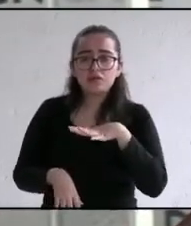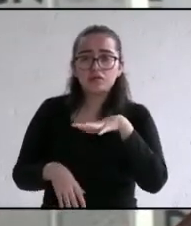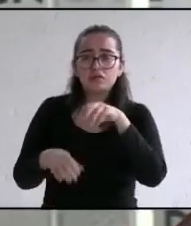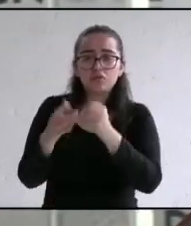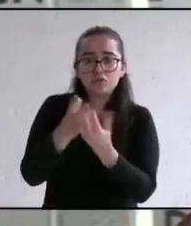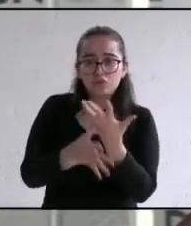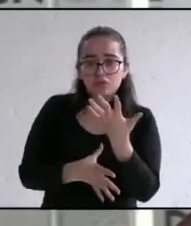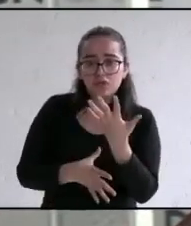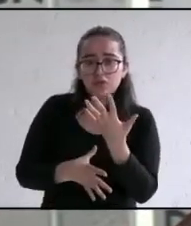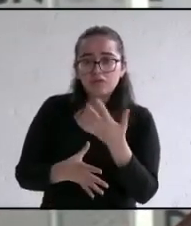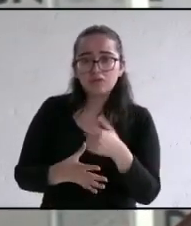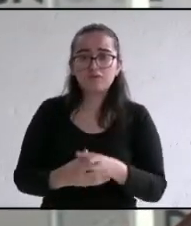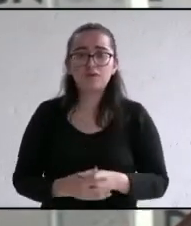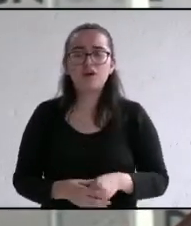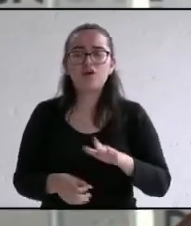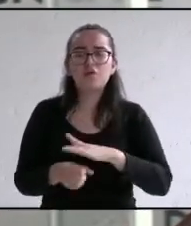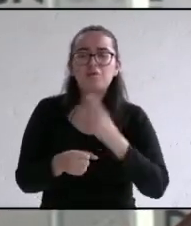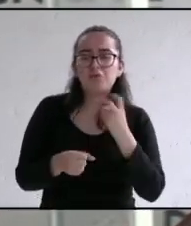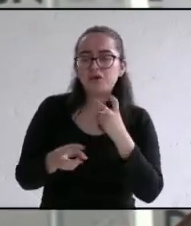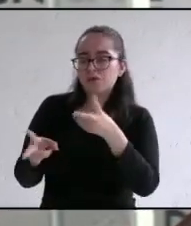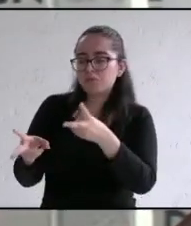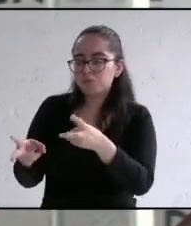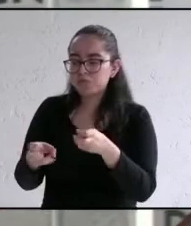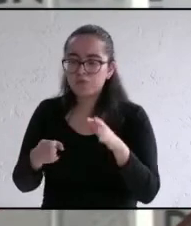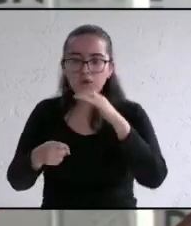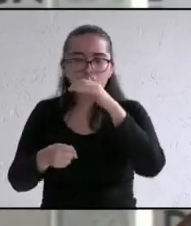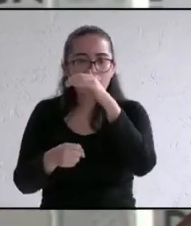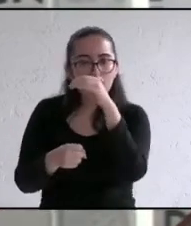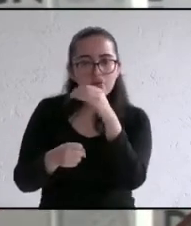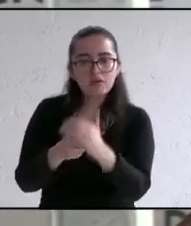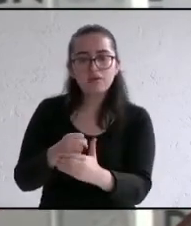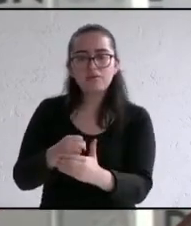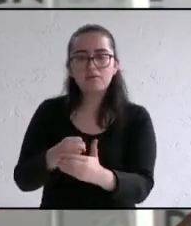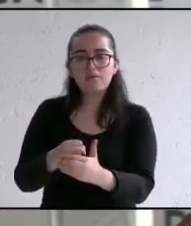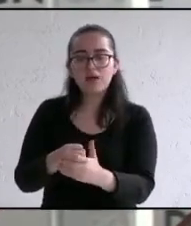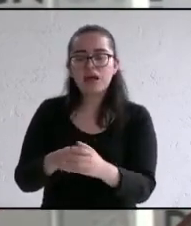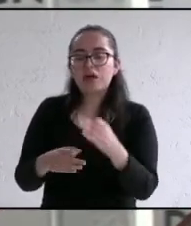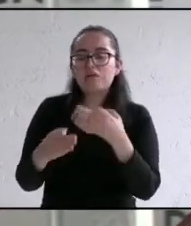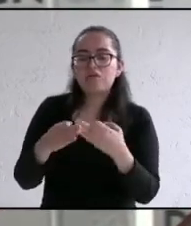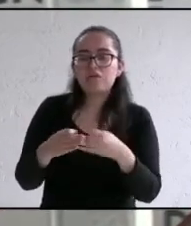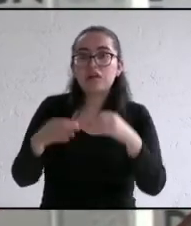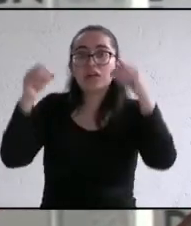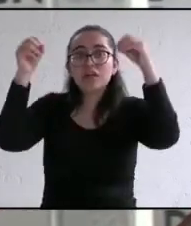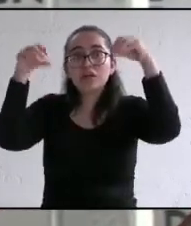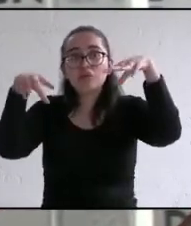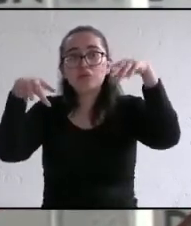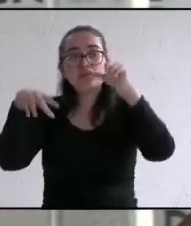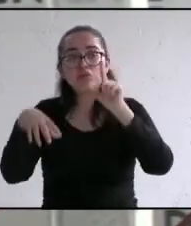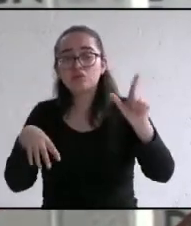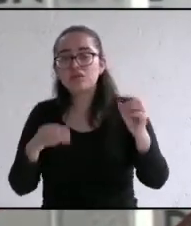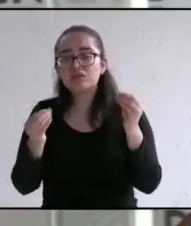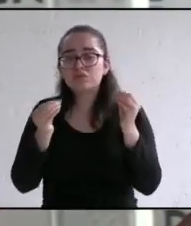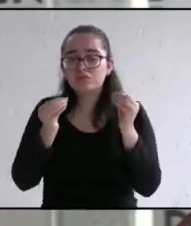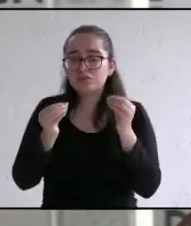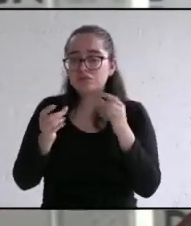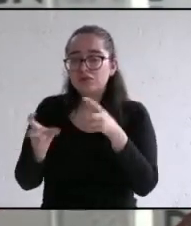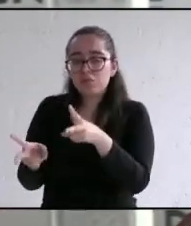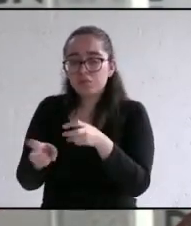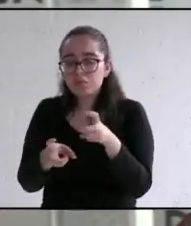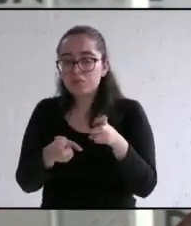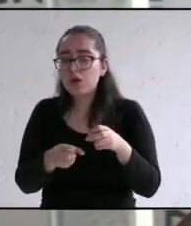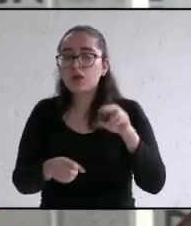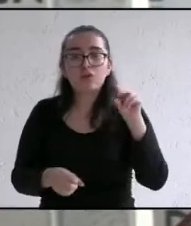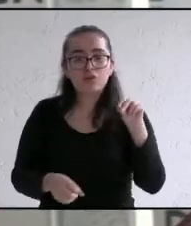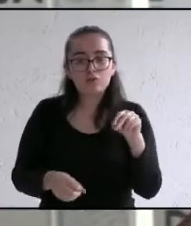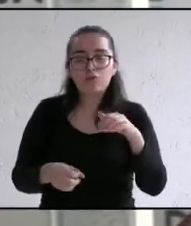bajar los posibles actos delictivos por la falta de iluminación que se tiene ahorita actualmente en todas las comunidades del municipio